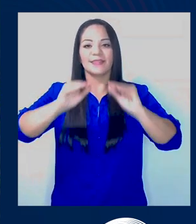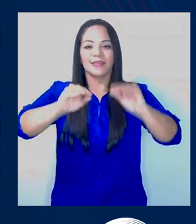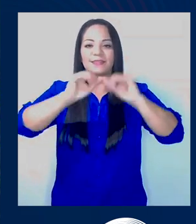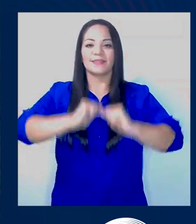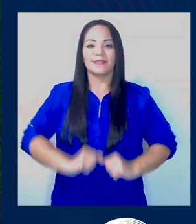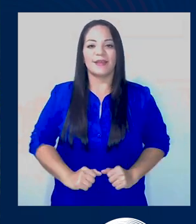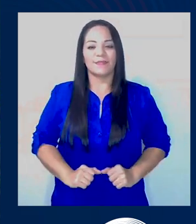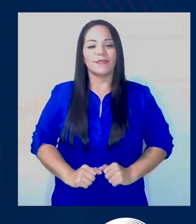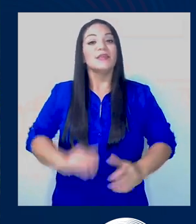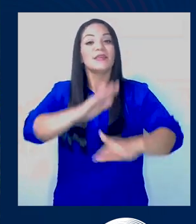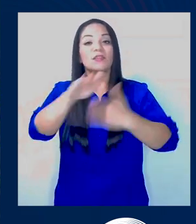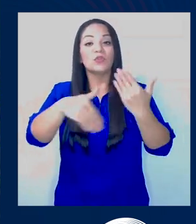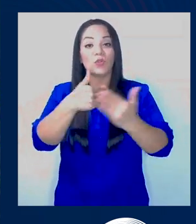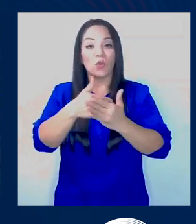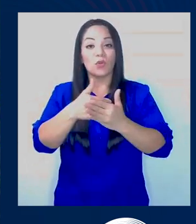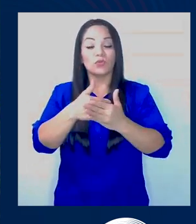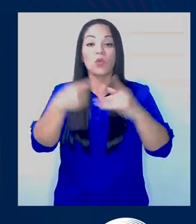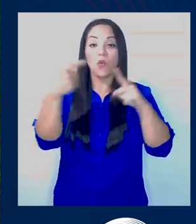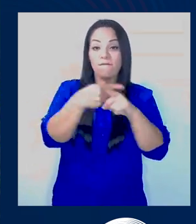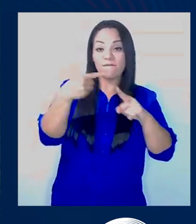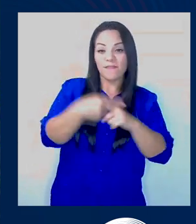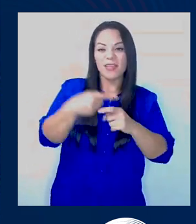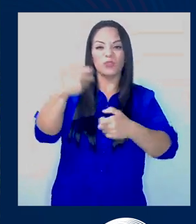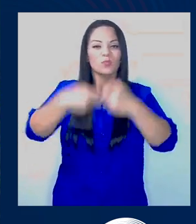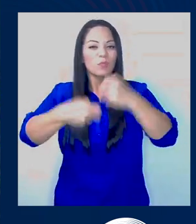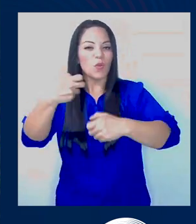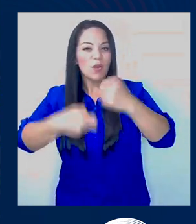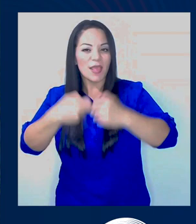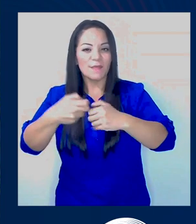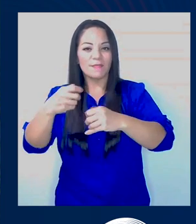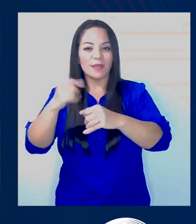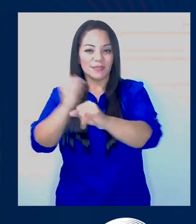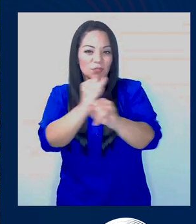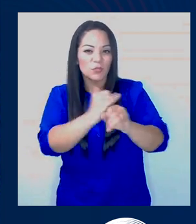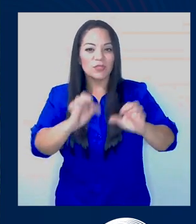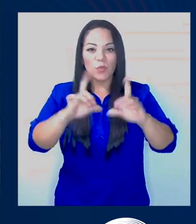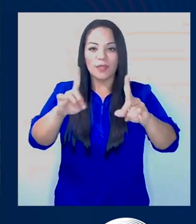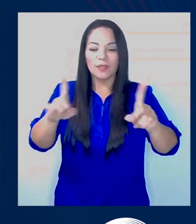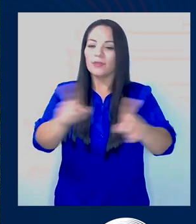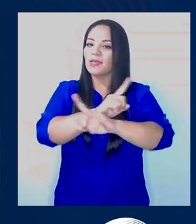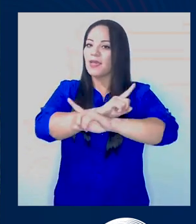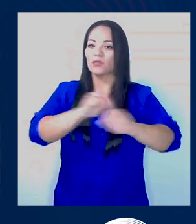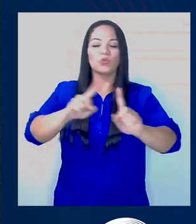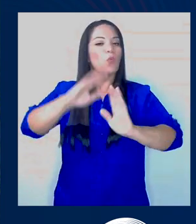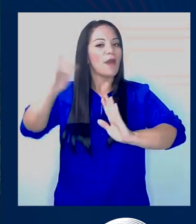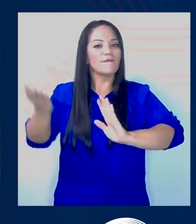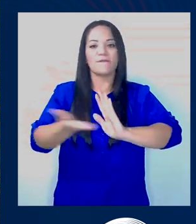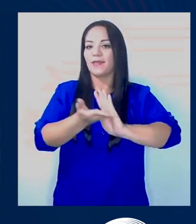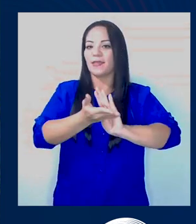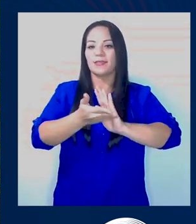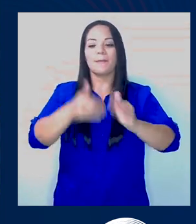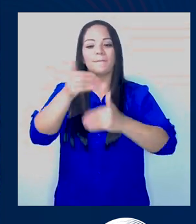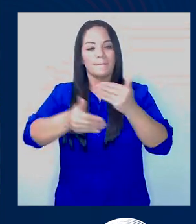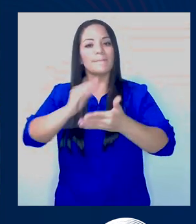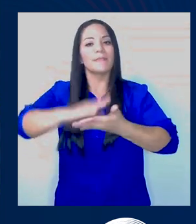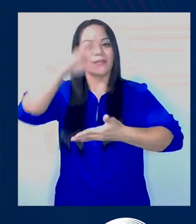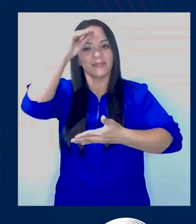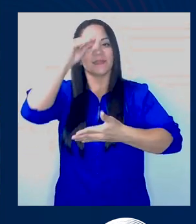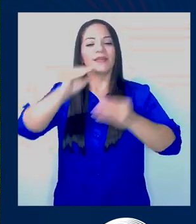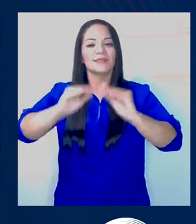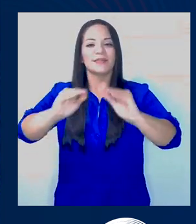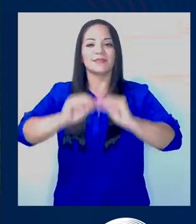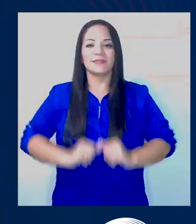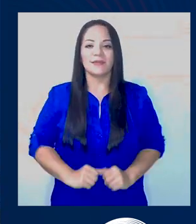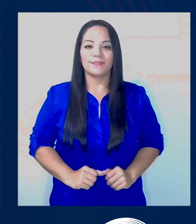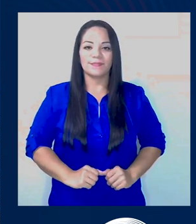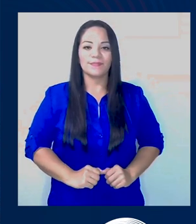calidad de la enseñanza y que los problemas y esos conflictos que se están dando a los centros educativos no afecten el proceso de enseñanza